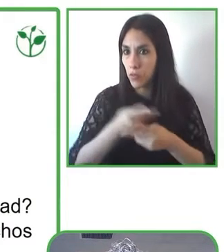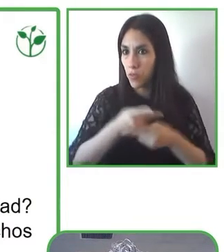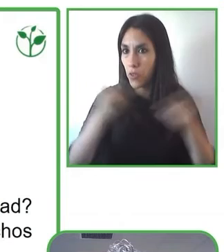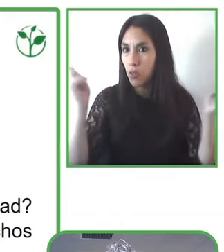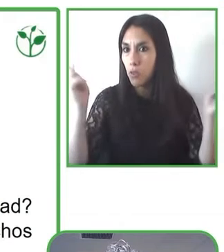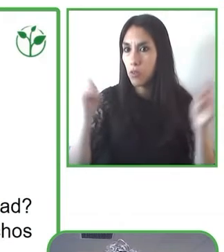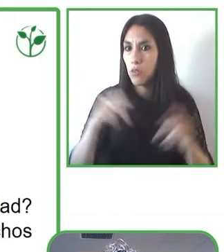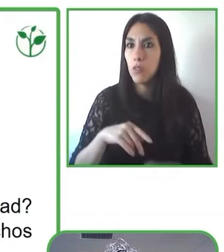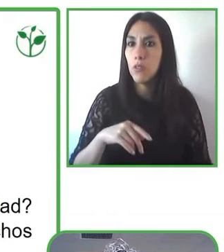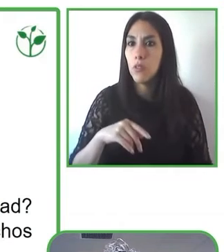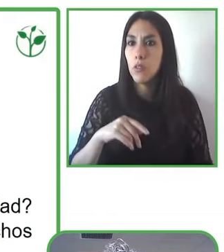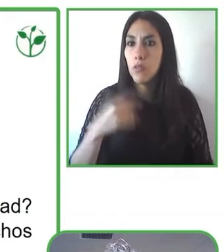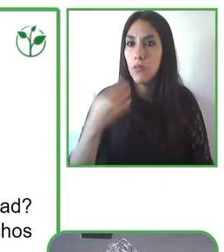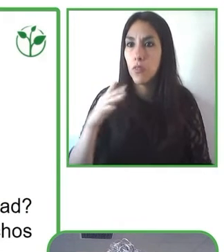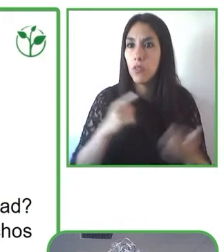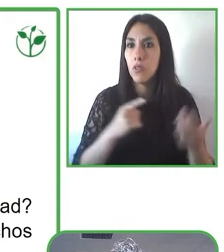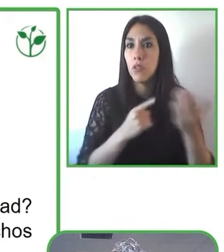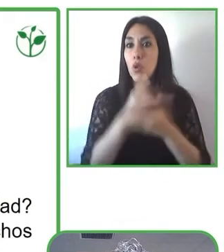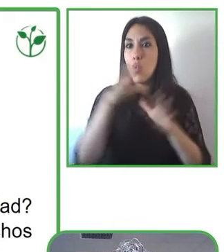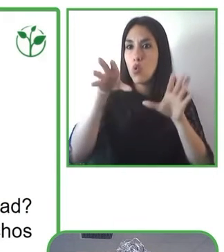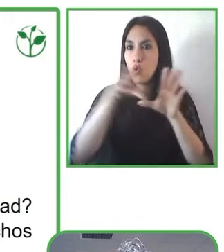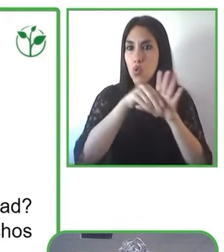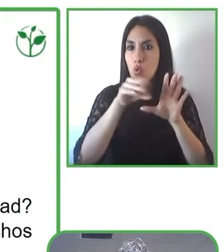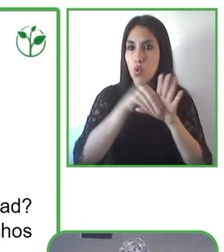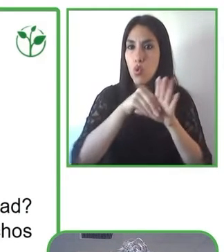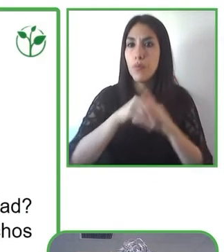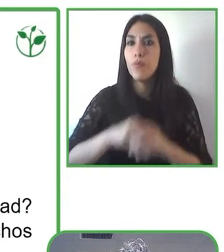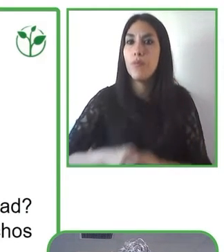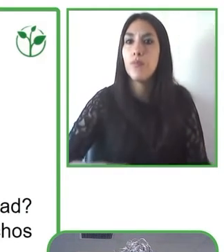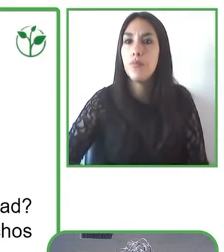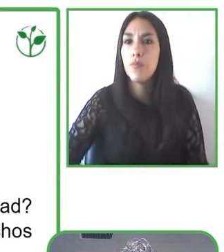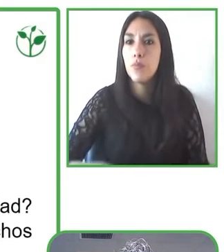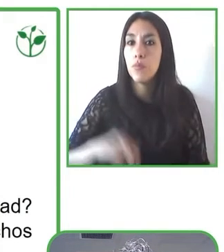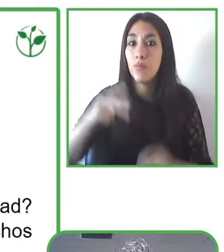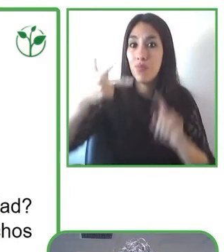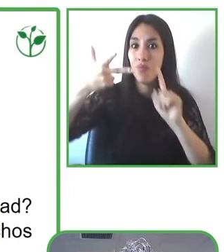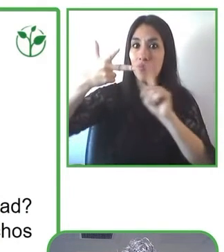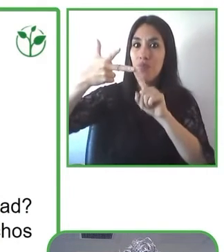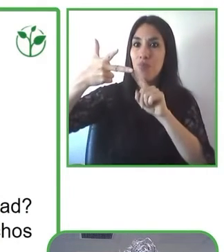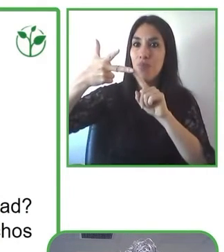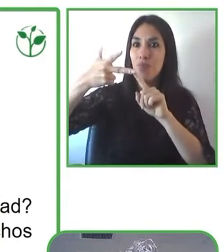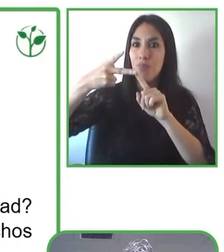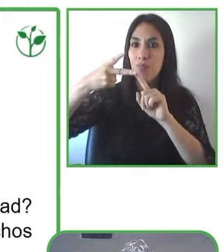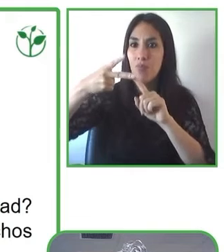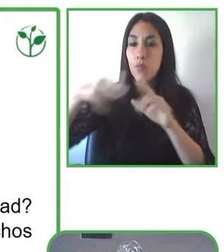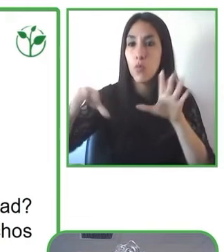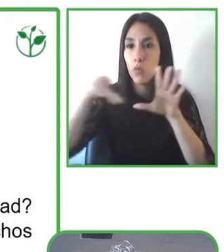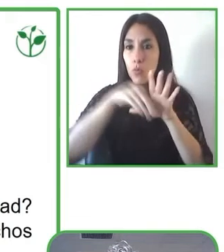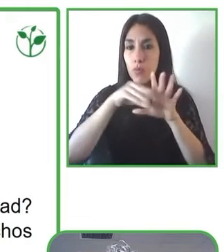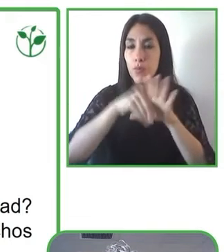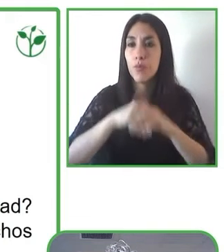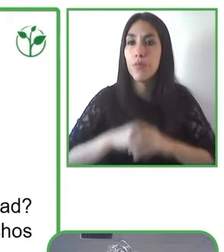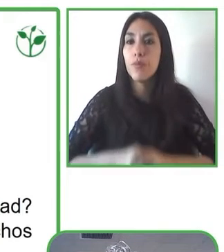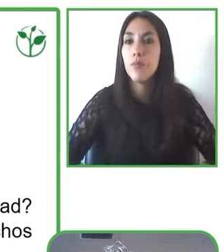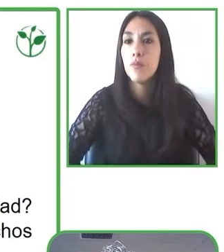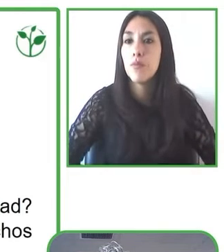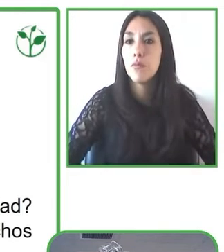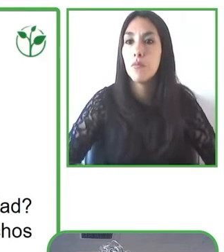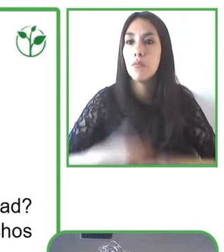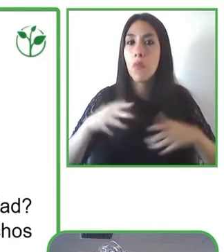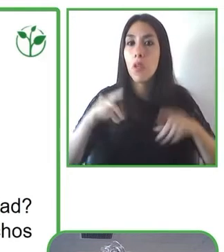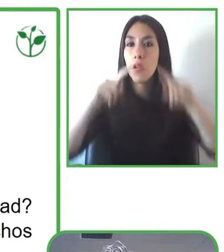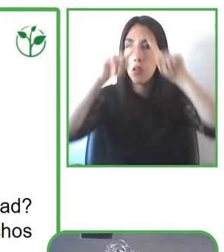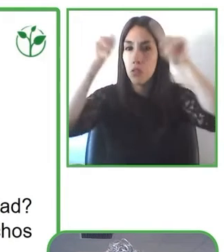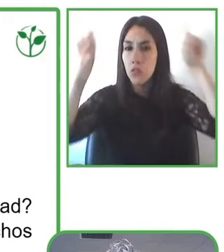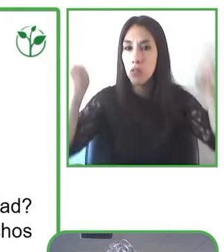referir. Preparados para incluir es un sistema de capacitación en línea. un sitio web a través del cual principalmente funcionarios